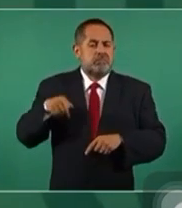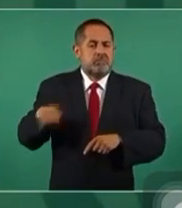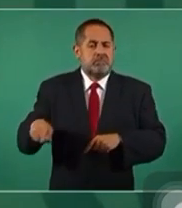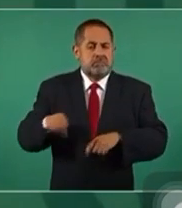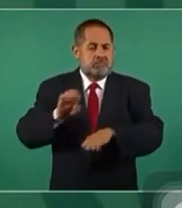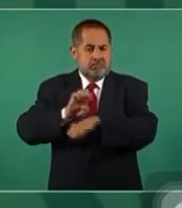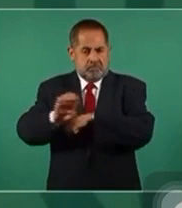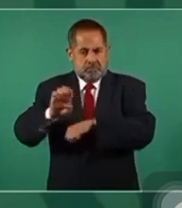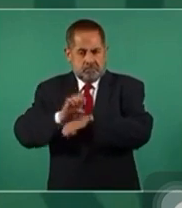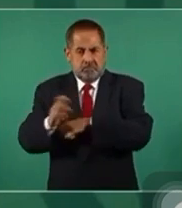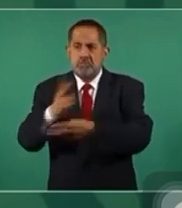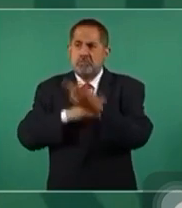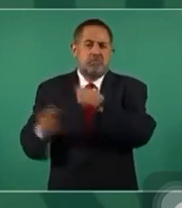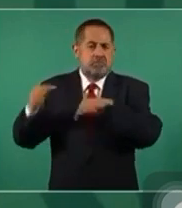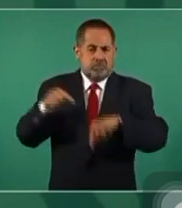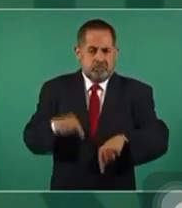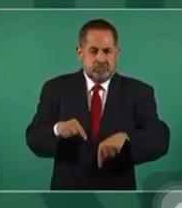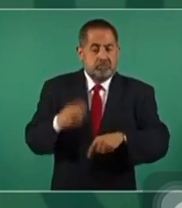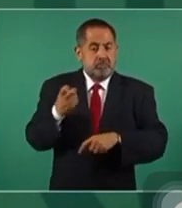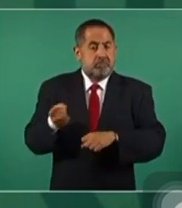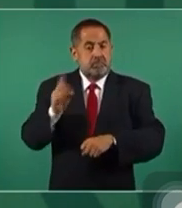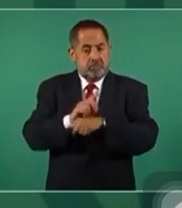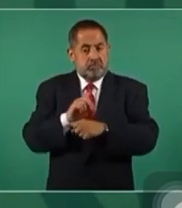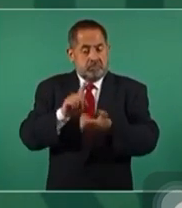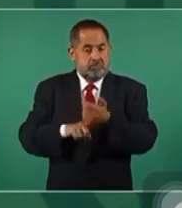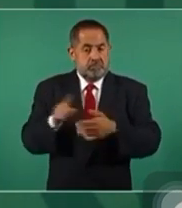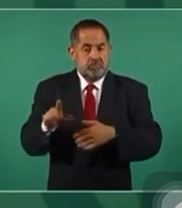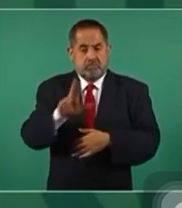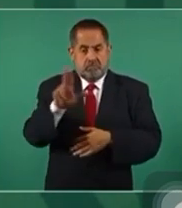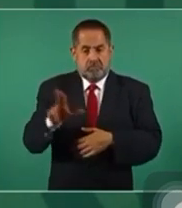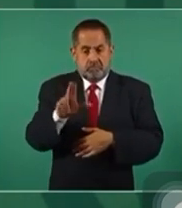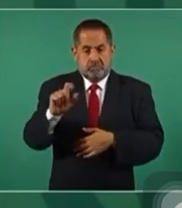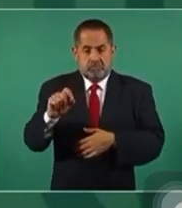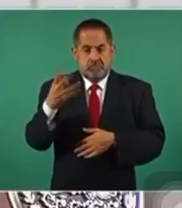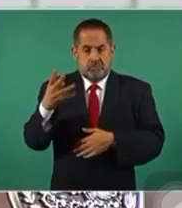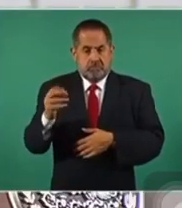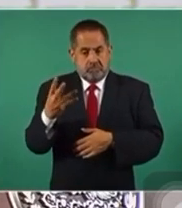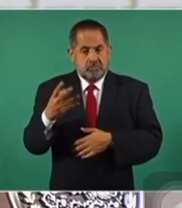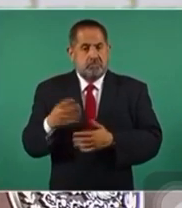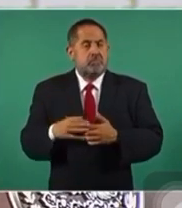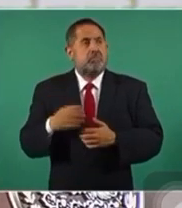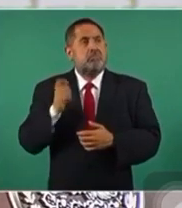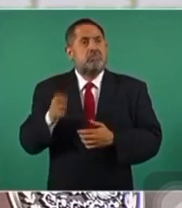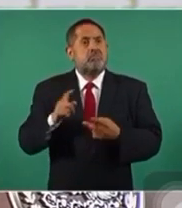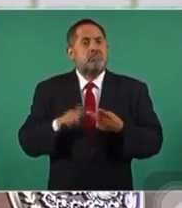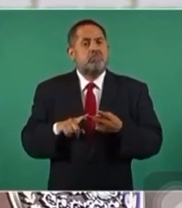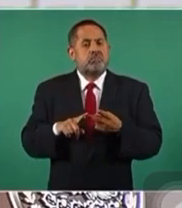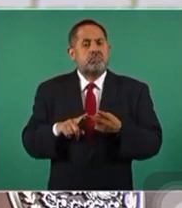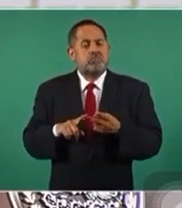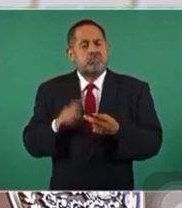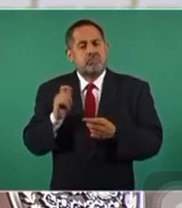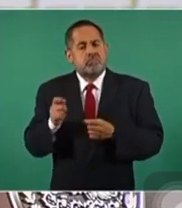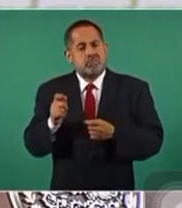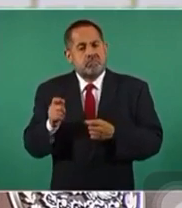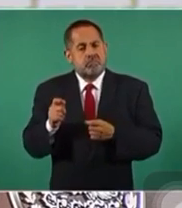Ecuador ese día, martes 24. Y estoy